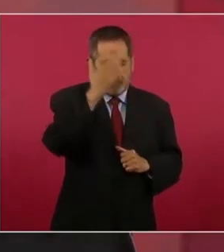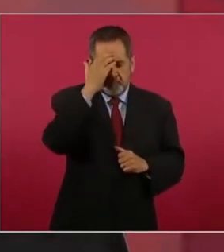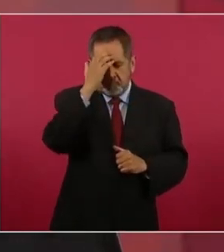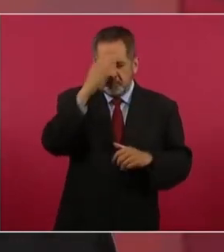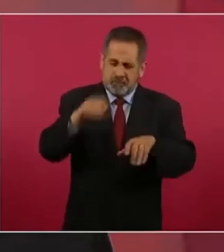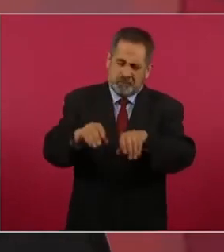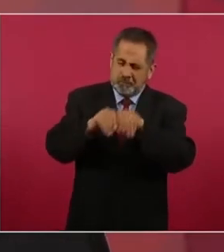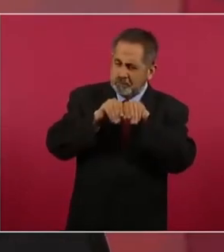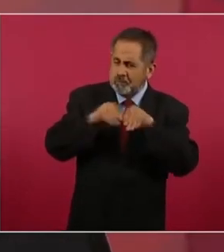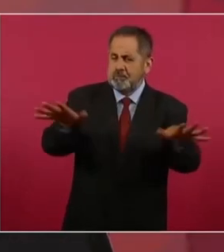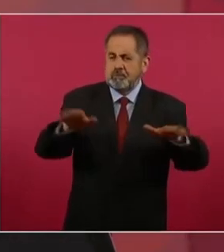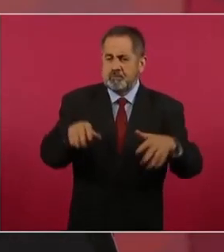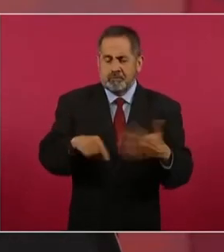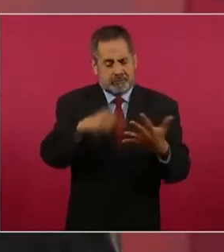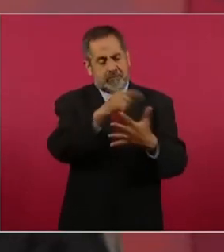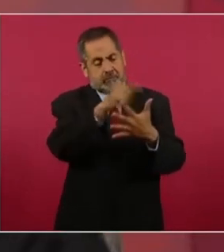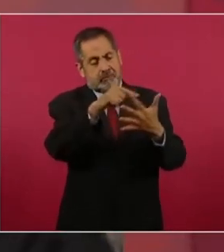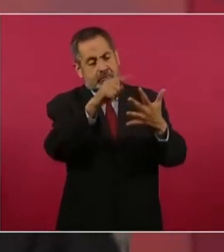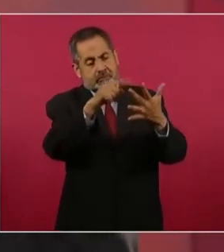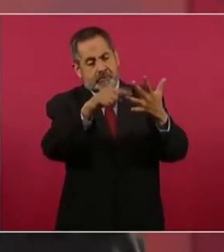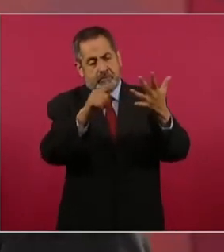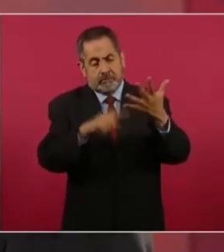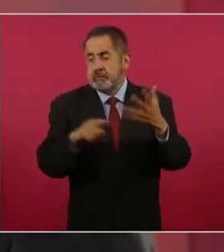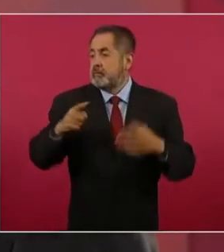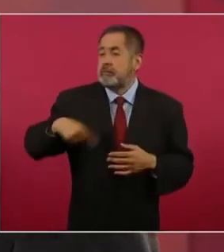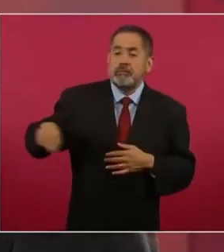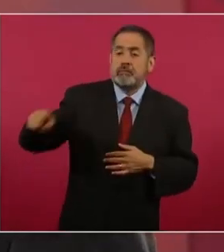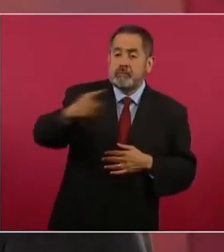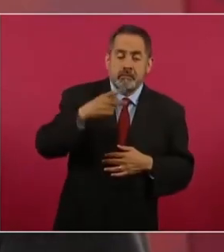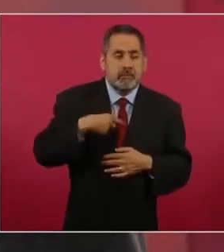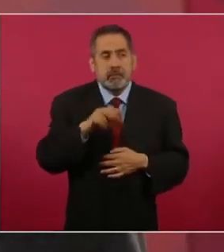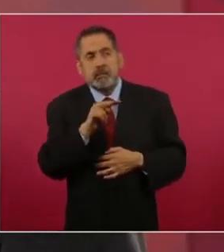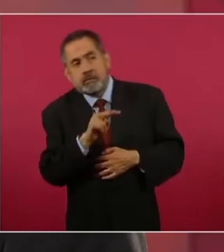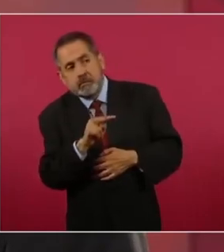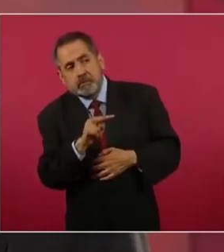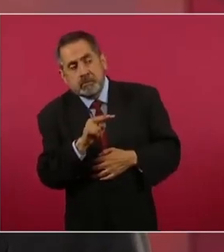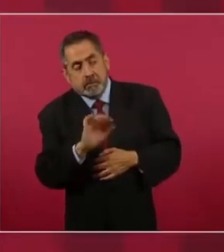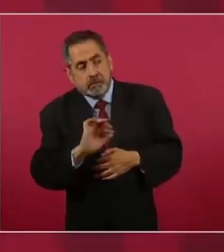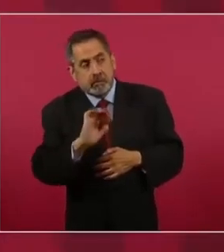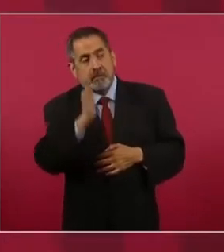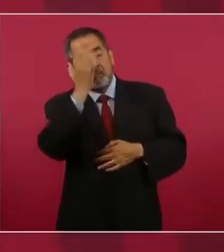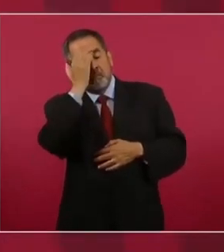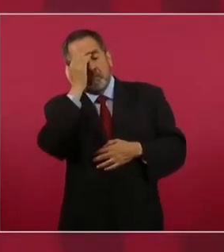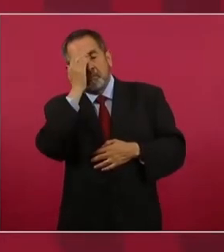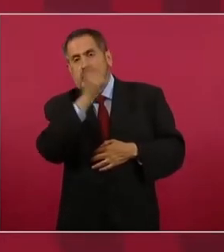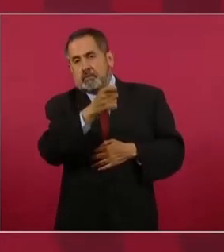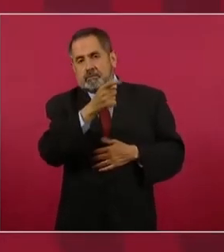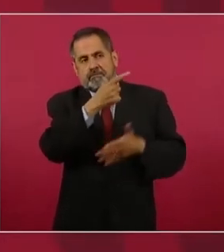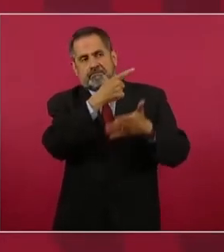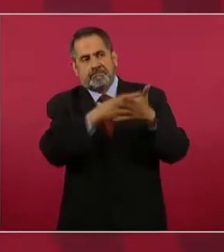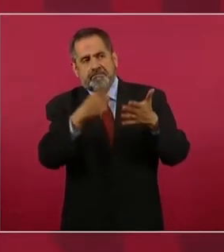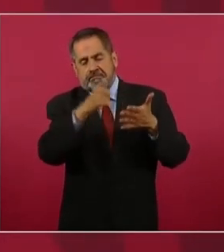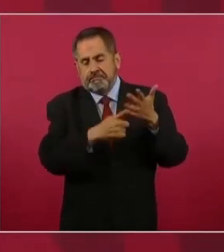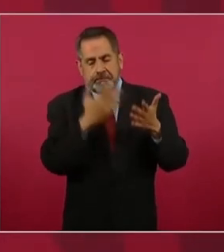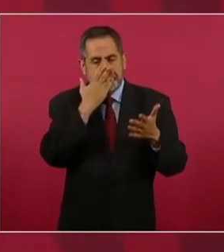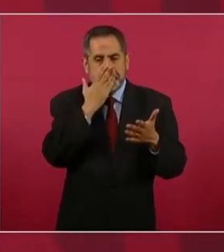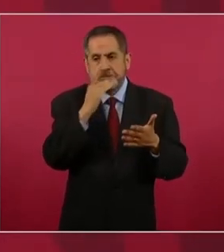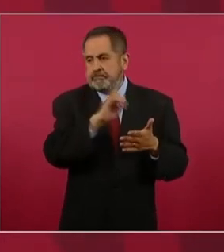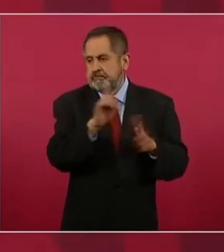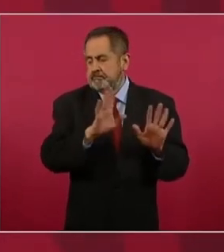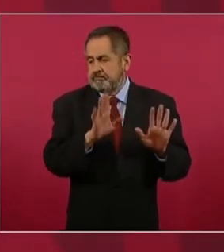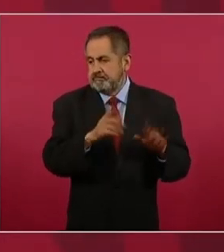y se reprueben, se